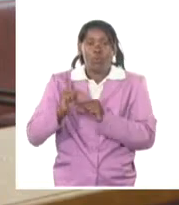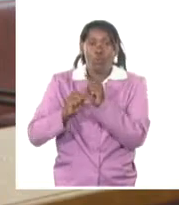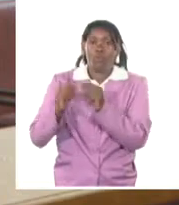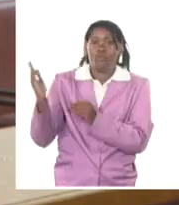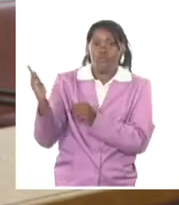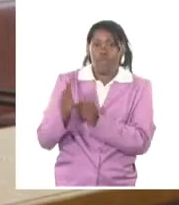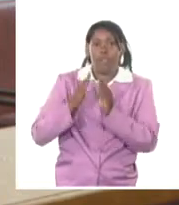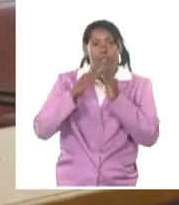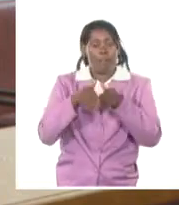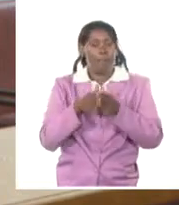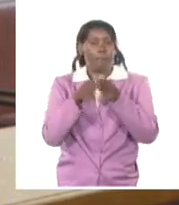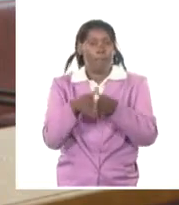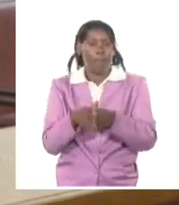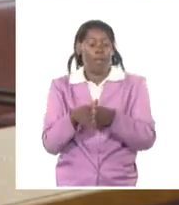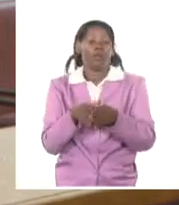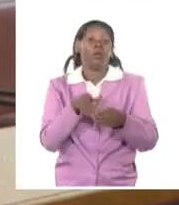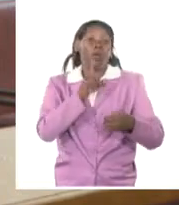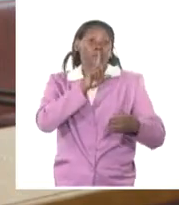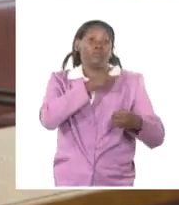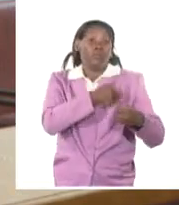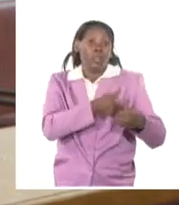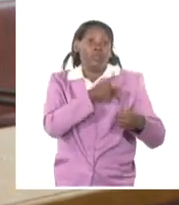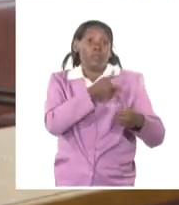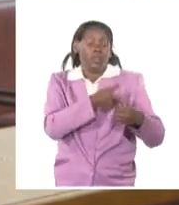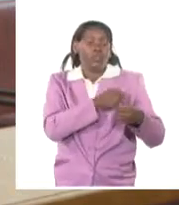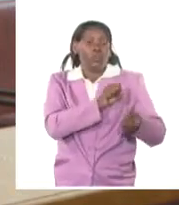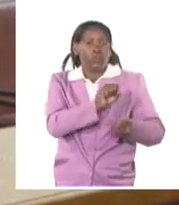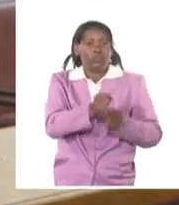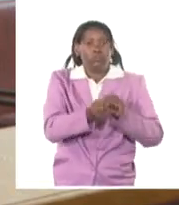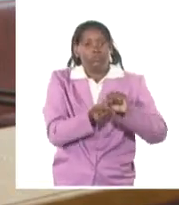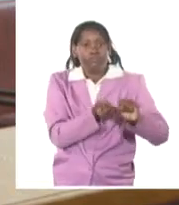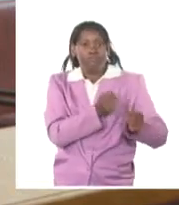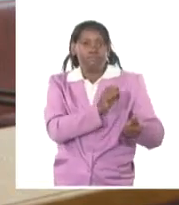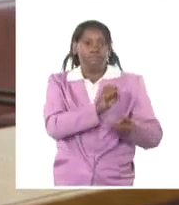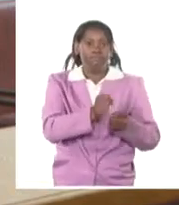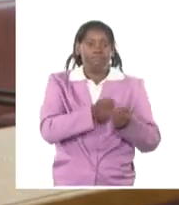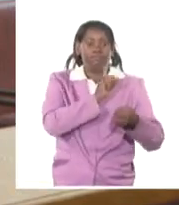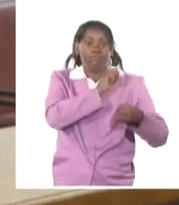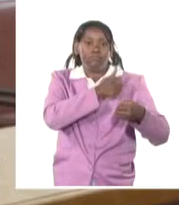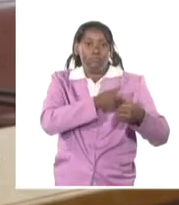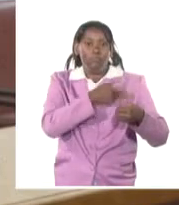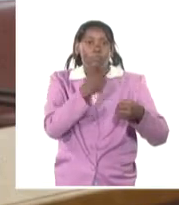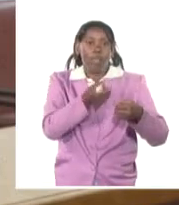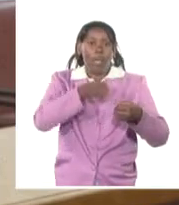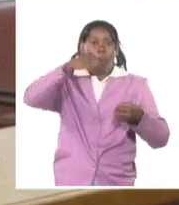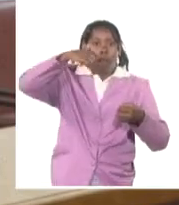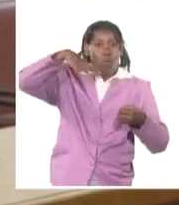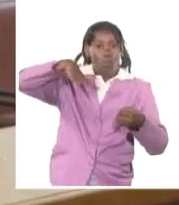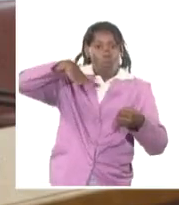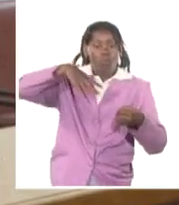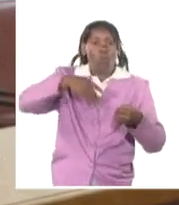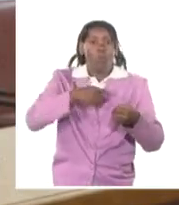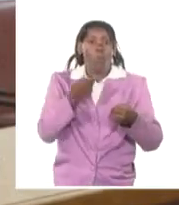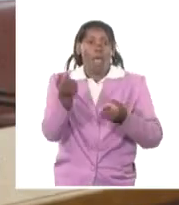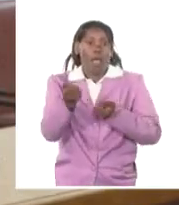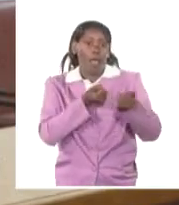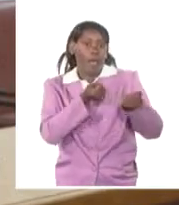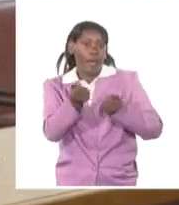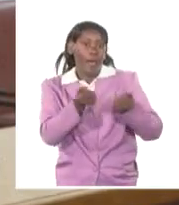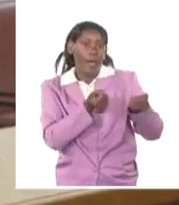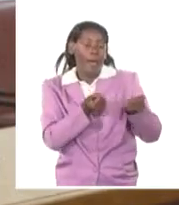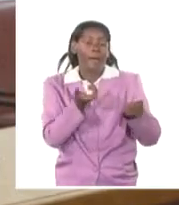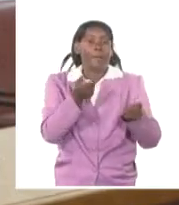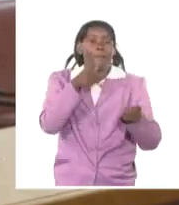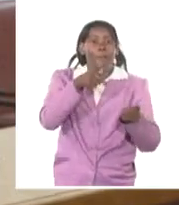Y el tema del diésel es la combinación de la generación eléctrica con los servicentros, que en función de si